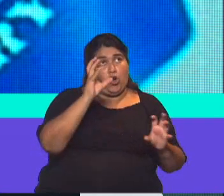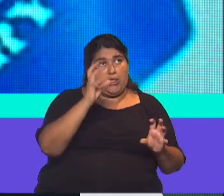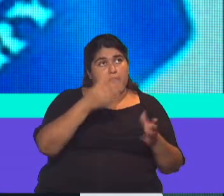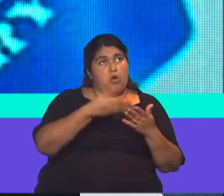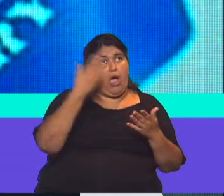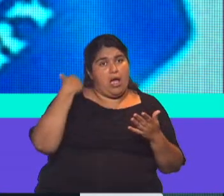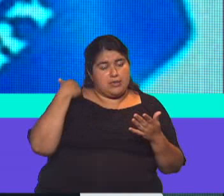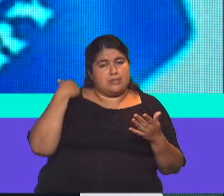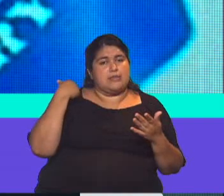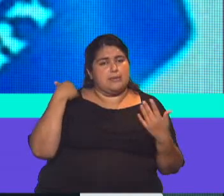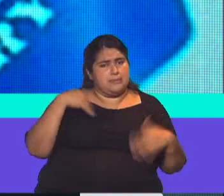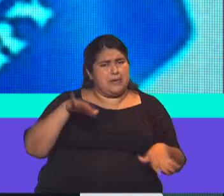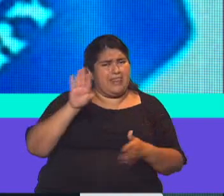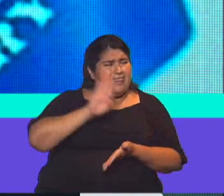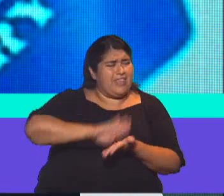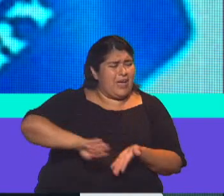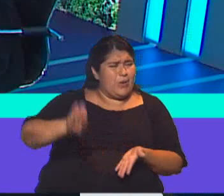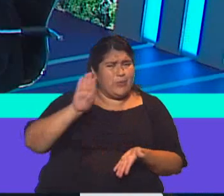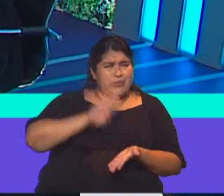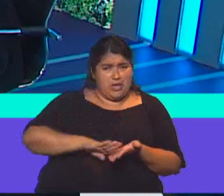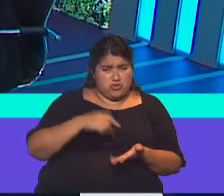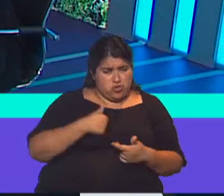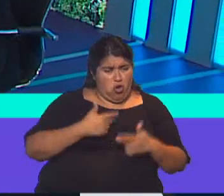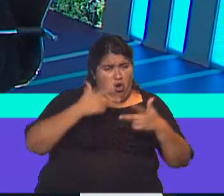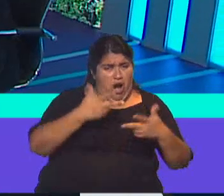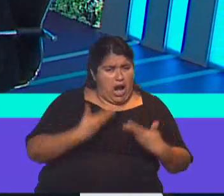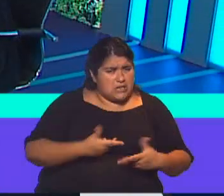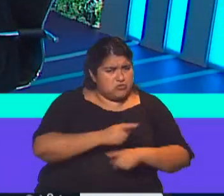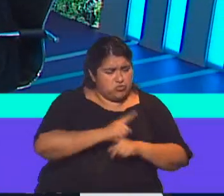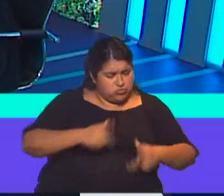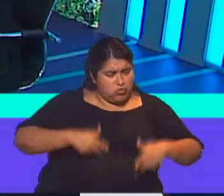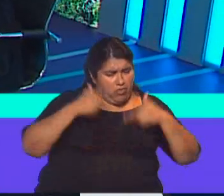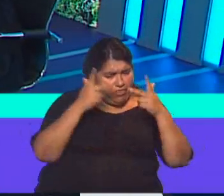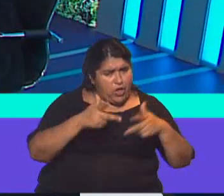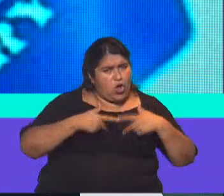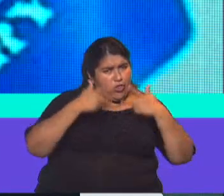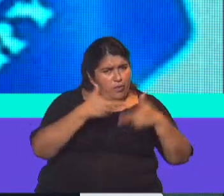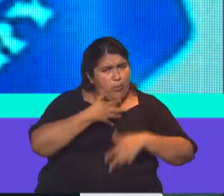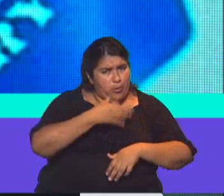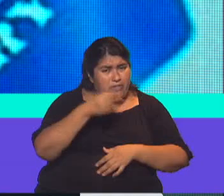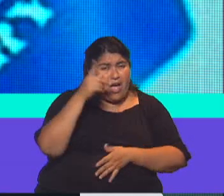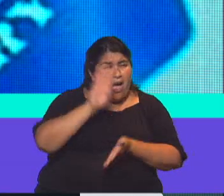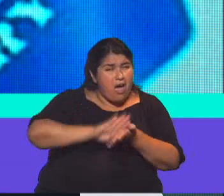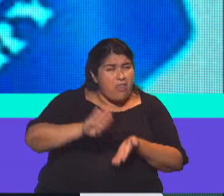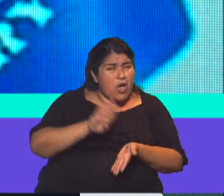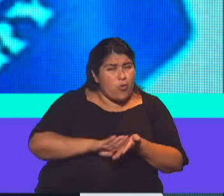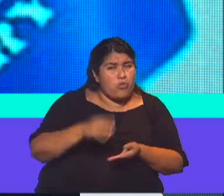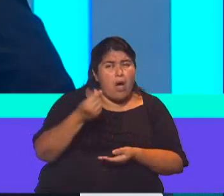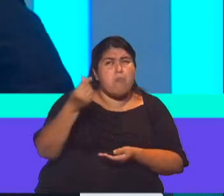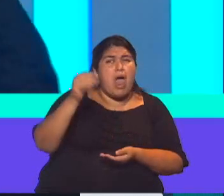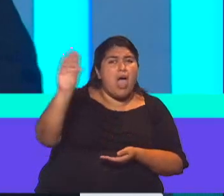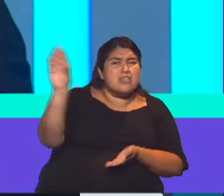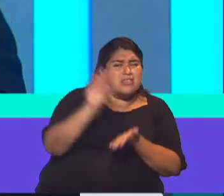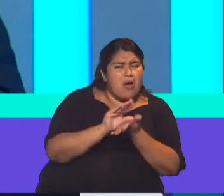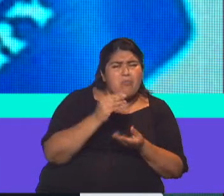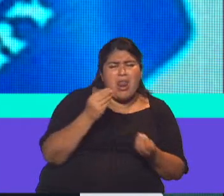este altísimo endeudamiento. No me canso de decirlo, pero vale la pena reiterar que fue un préstamo extraordinario del FMI que